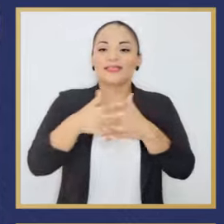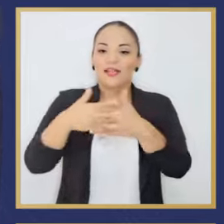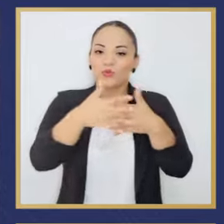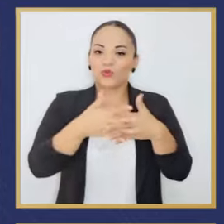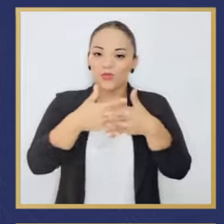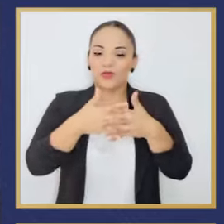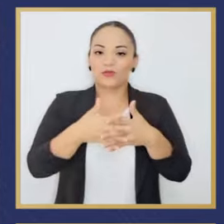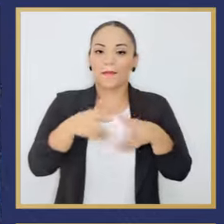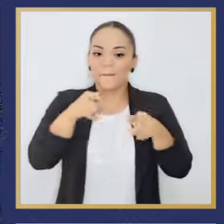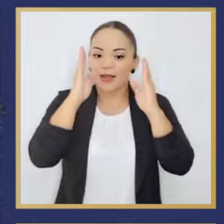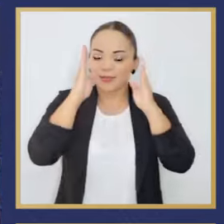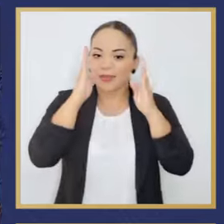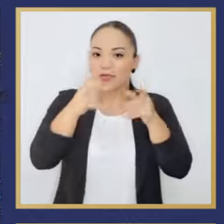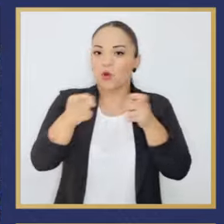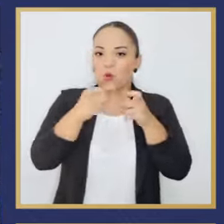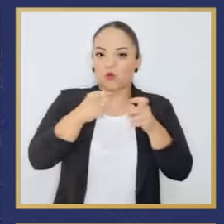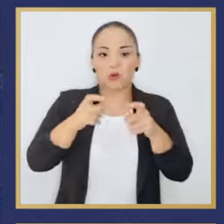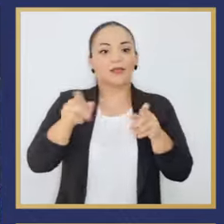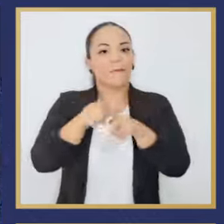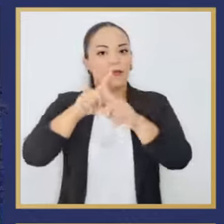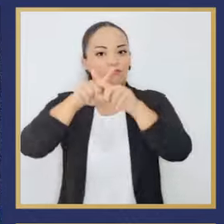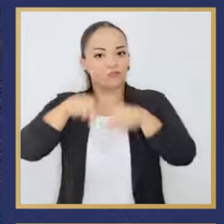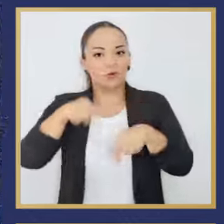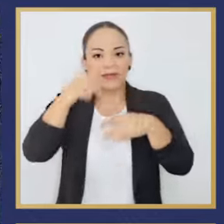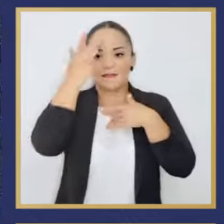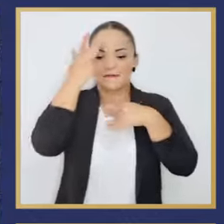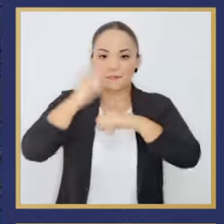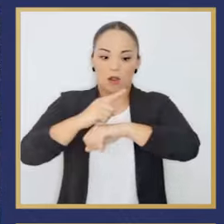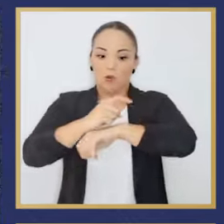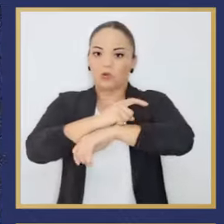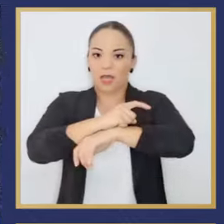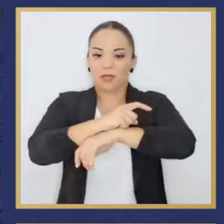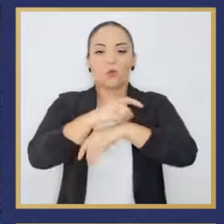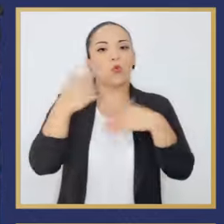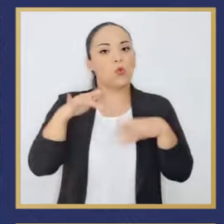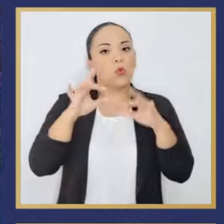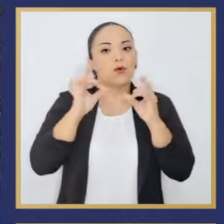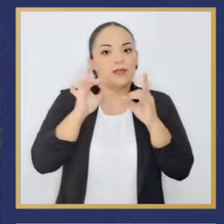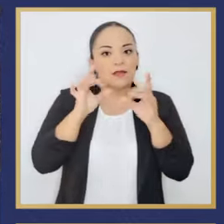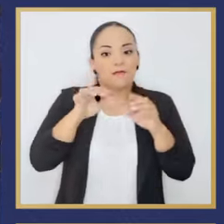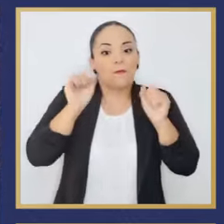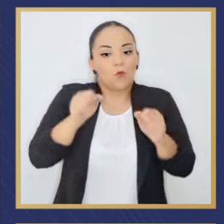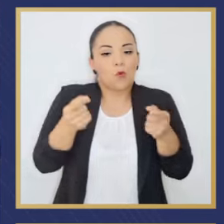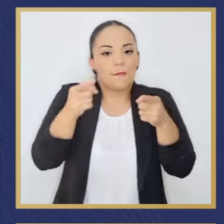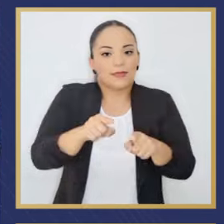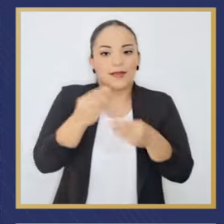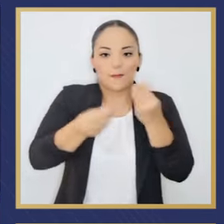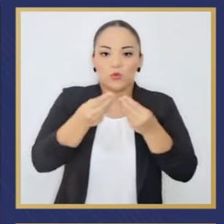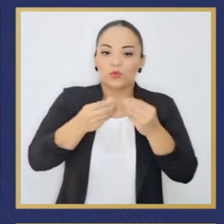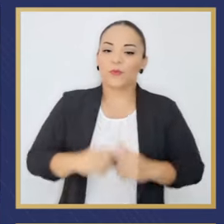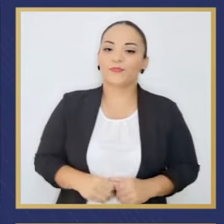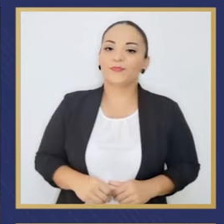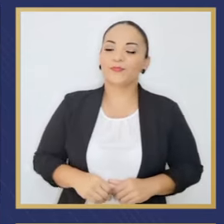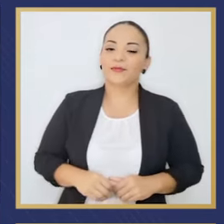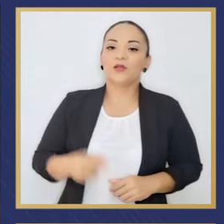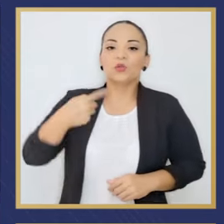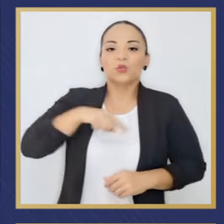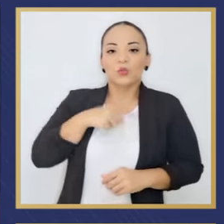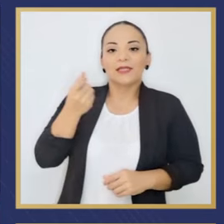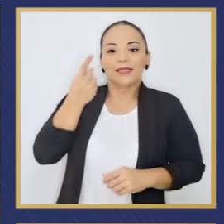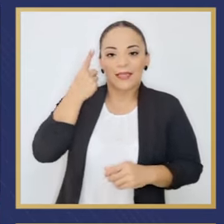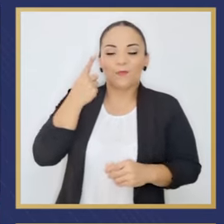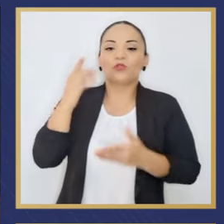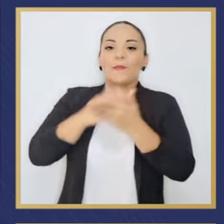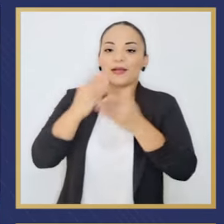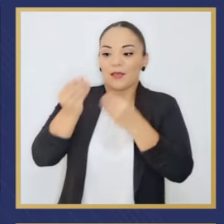del gobierno de Estados Unidos para el control y erradicación de esta plaga, que pudo ser desastrosa para nuestra producción. Teniendo claro que